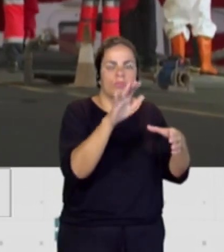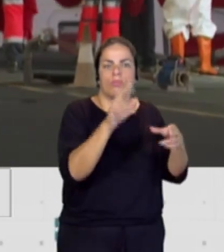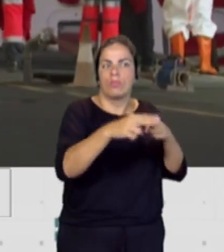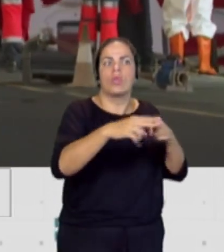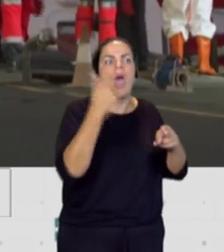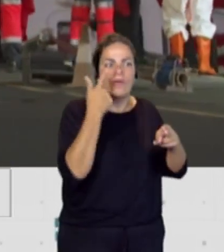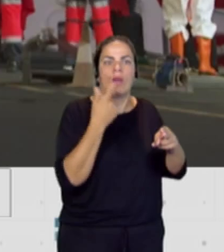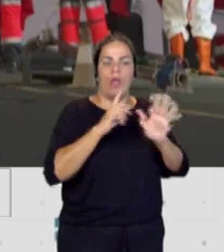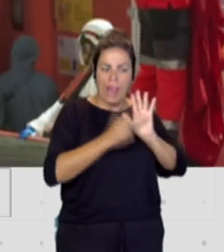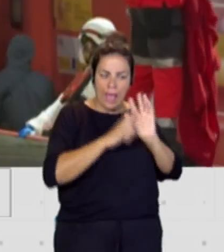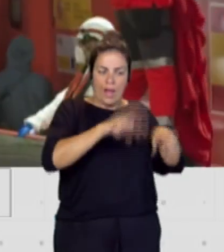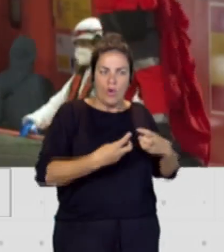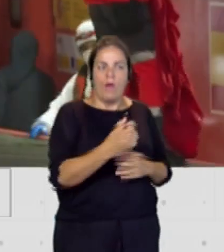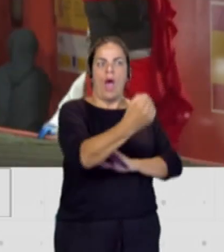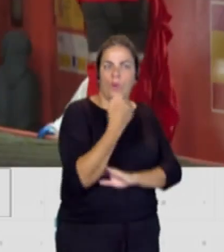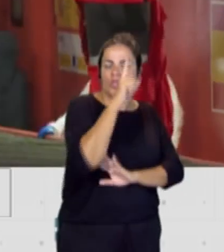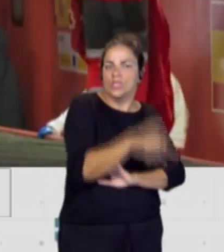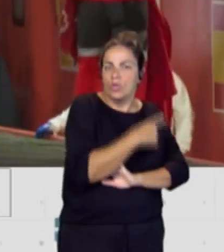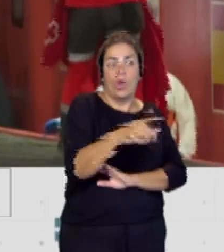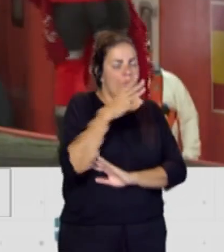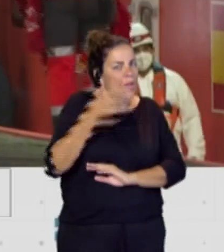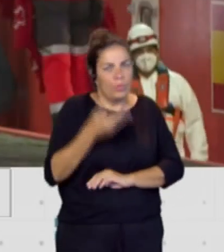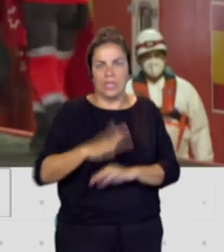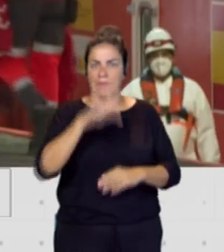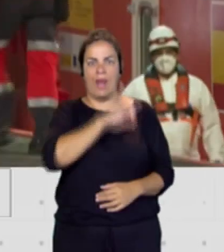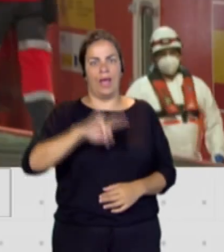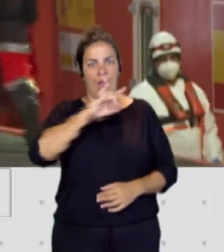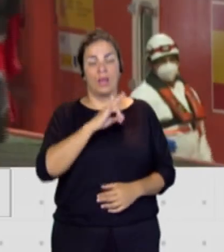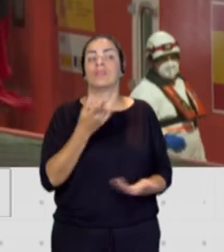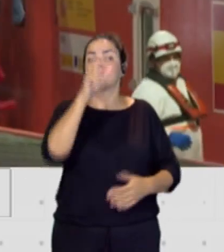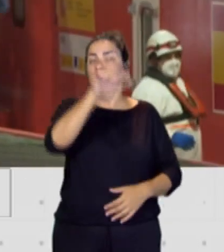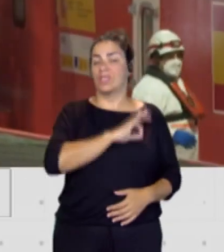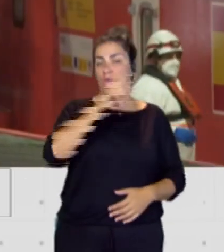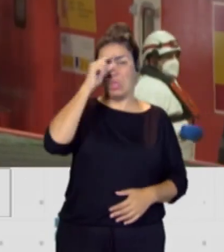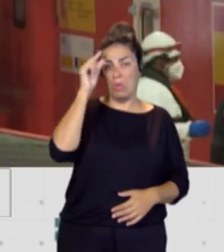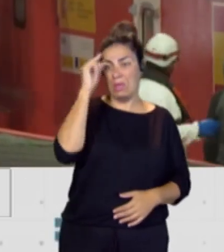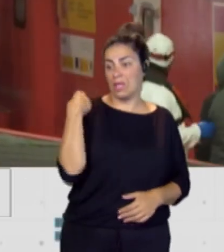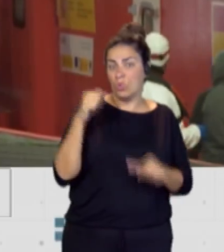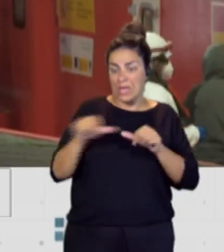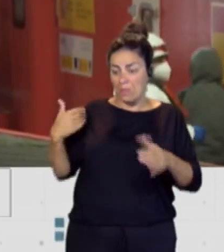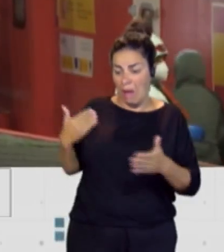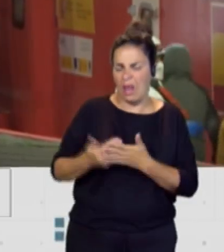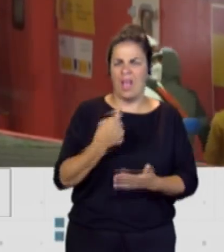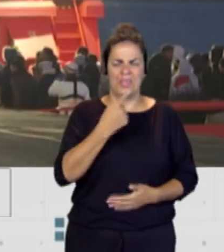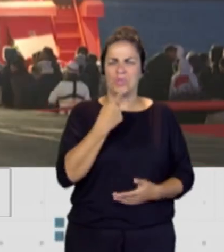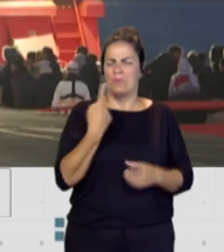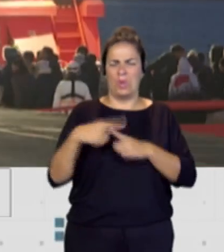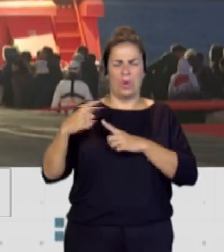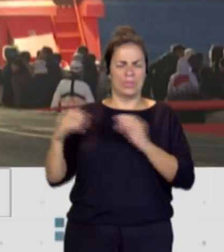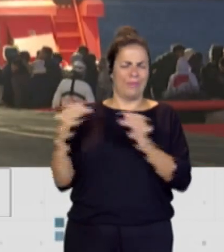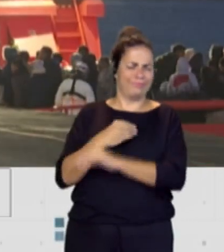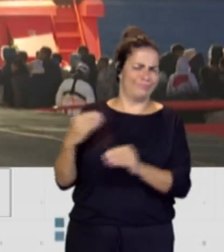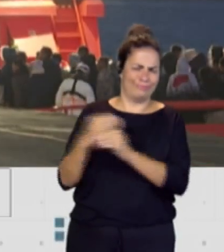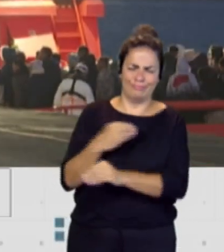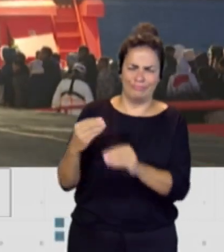imprescindible insisto, para Canarias. El señor Domínguez ha dicho en una semana cosas distintas, contradictorias